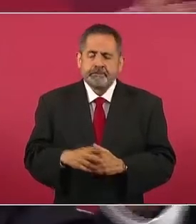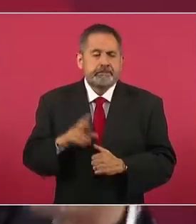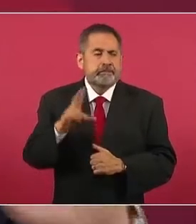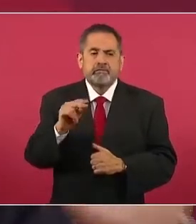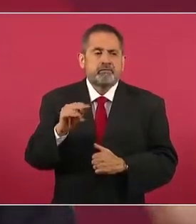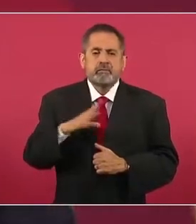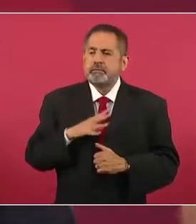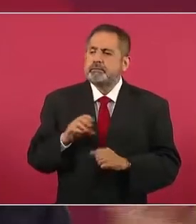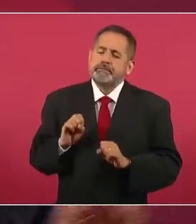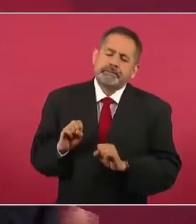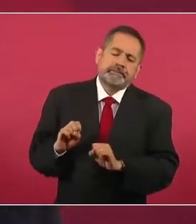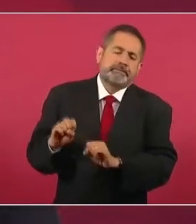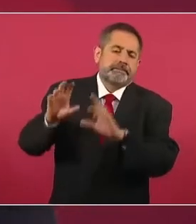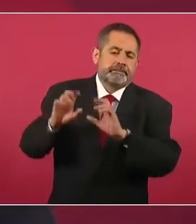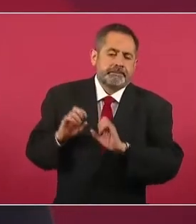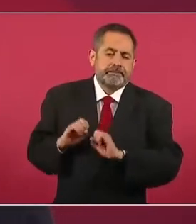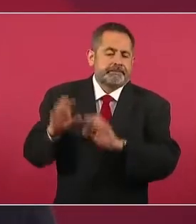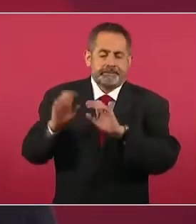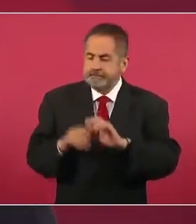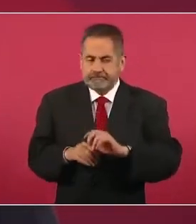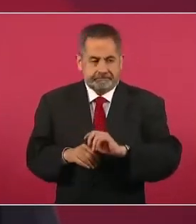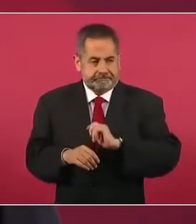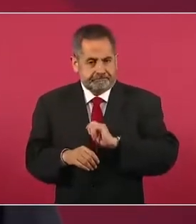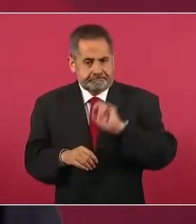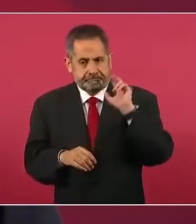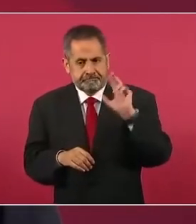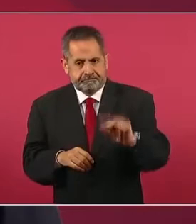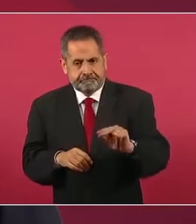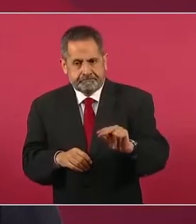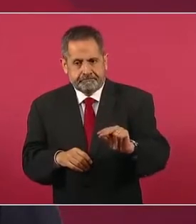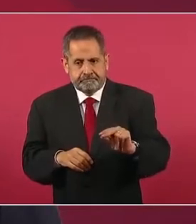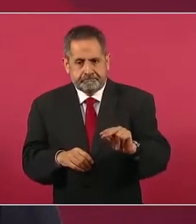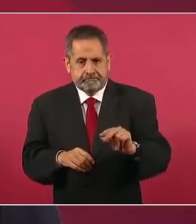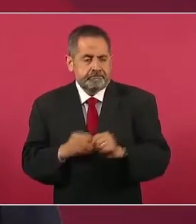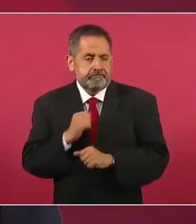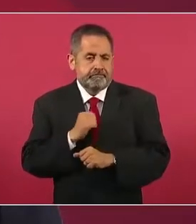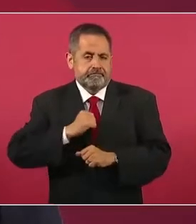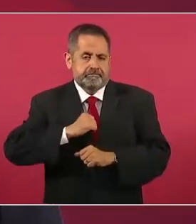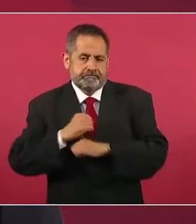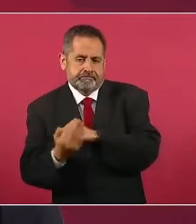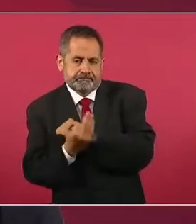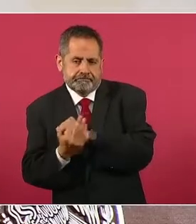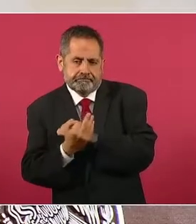influyentismo,